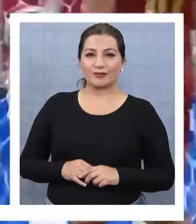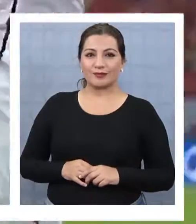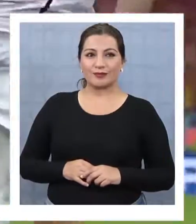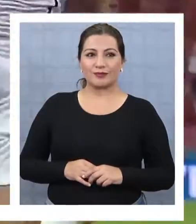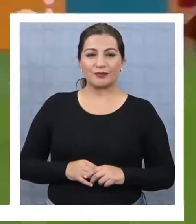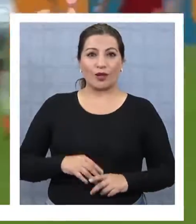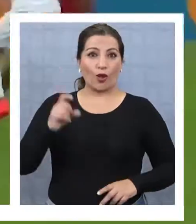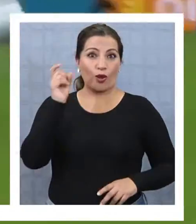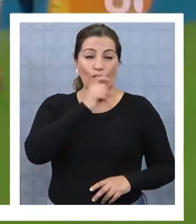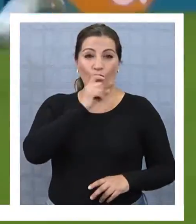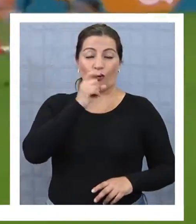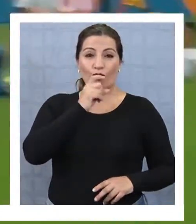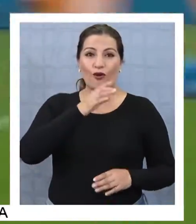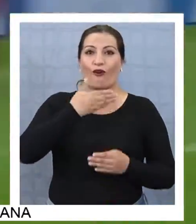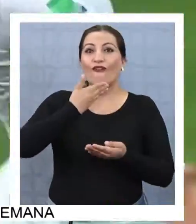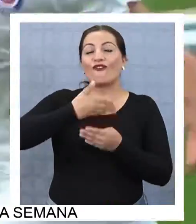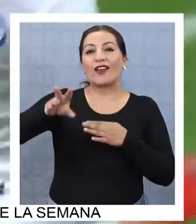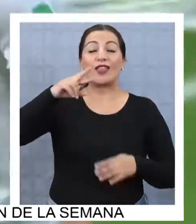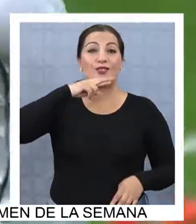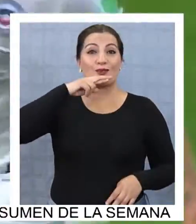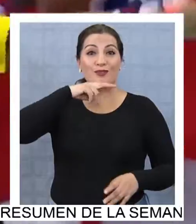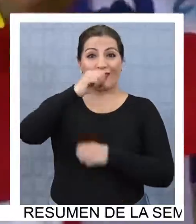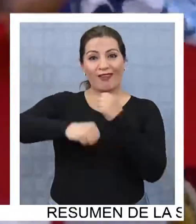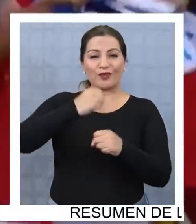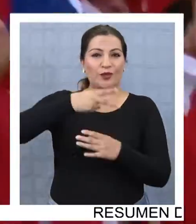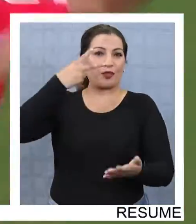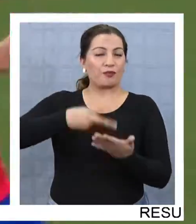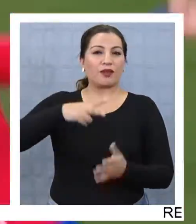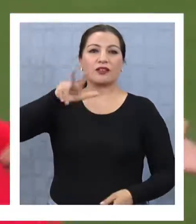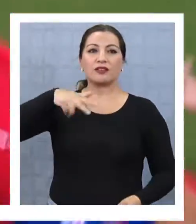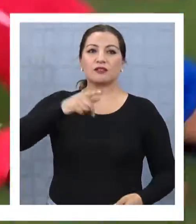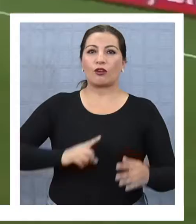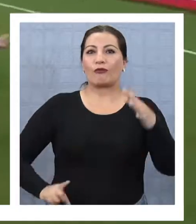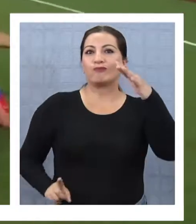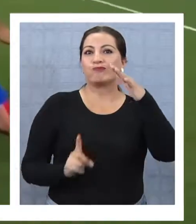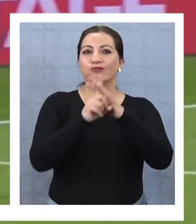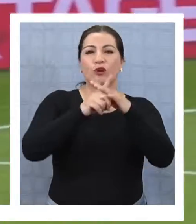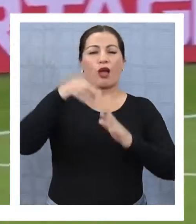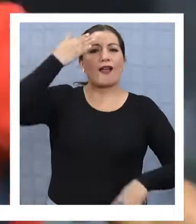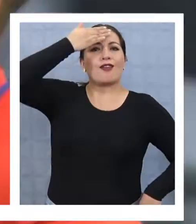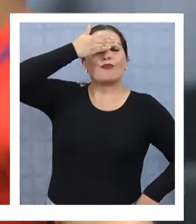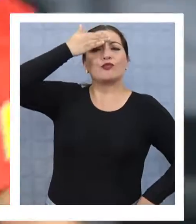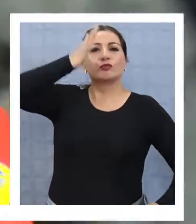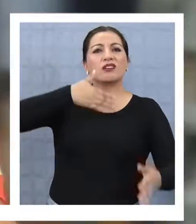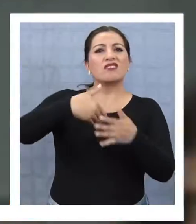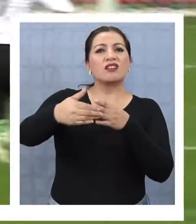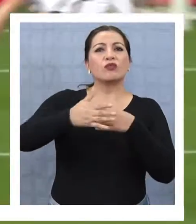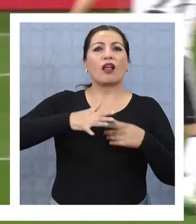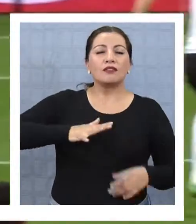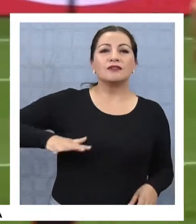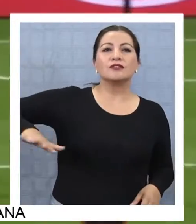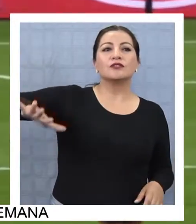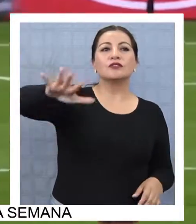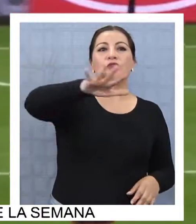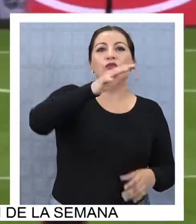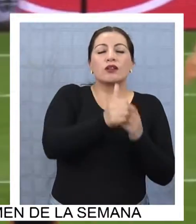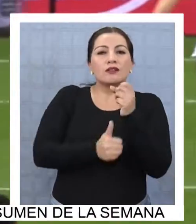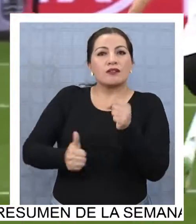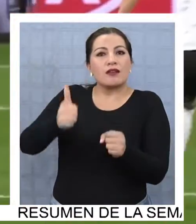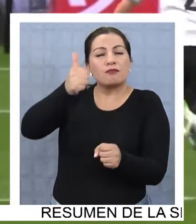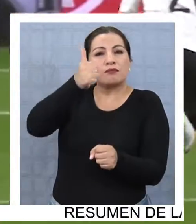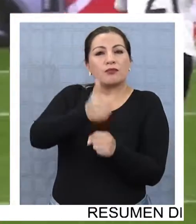Con la roja fuera del Mundial de Rusia 2018, aparece la preocupación natural y colectiva del